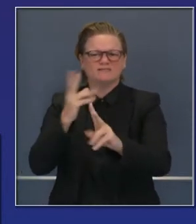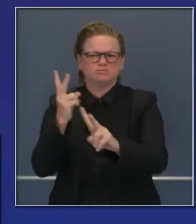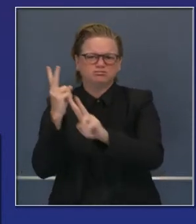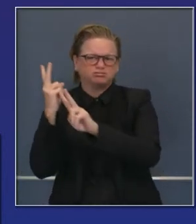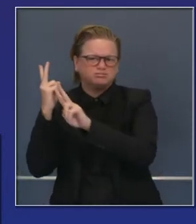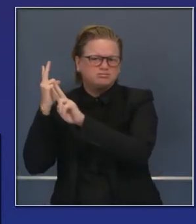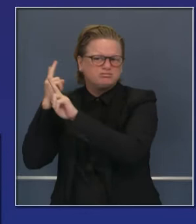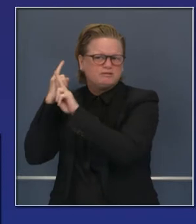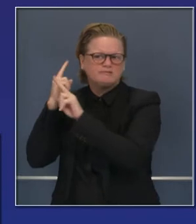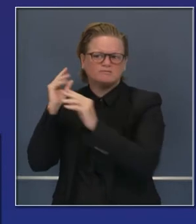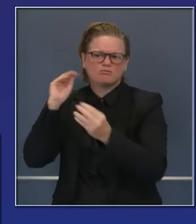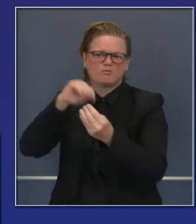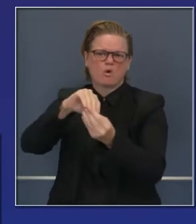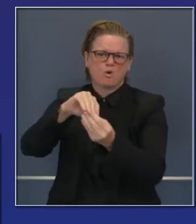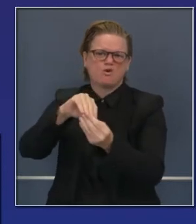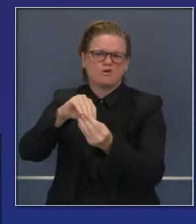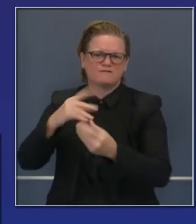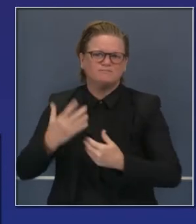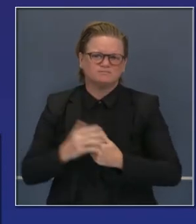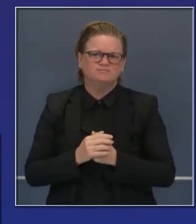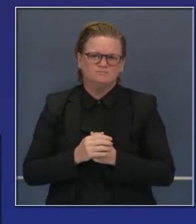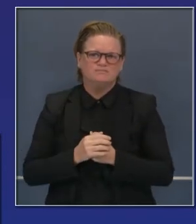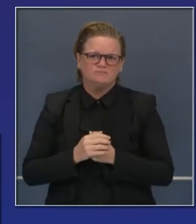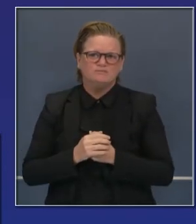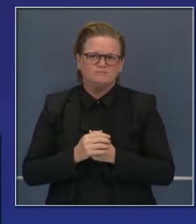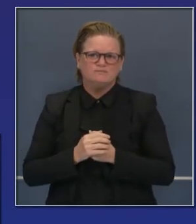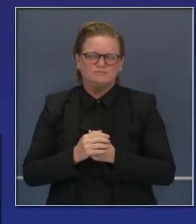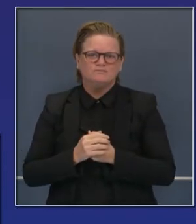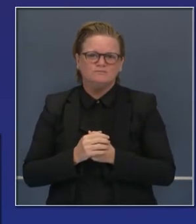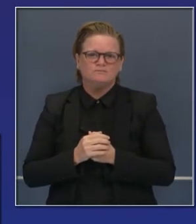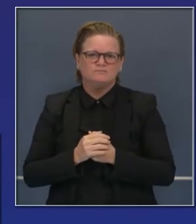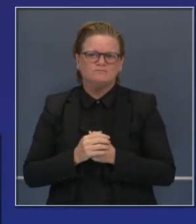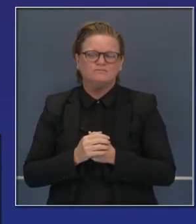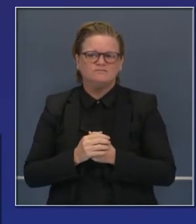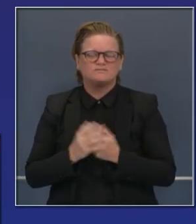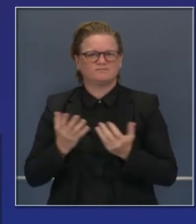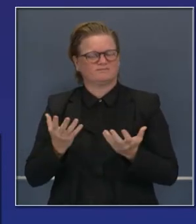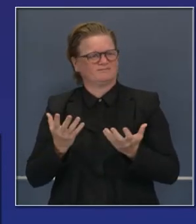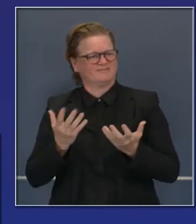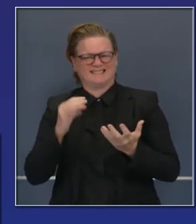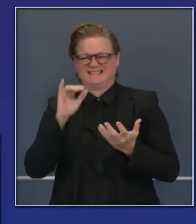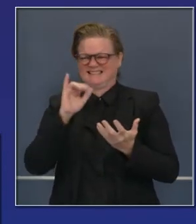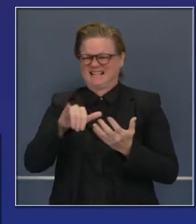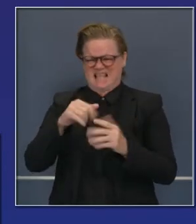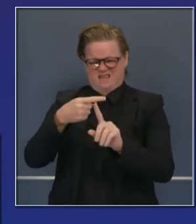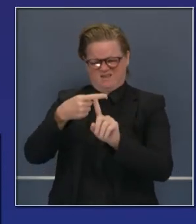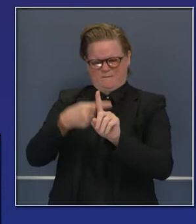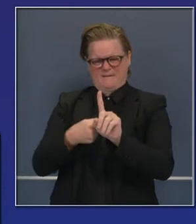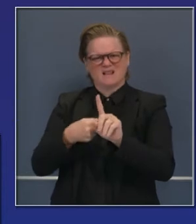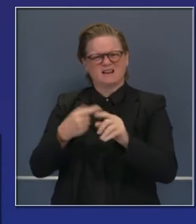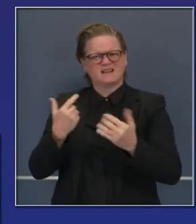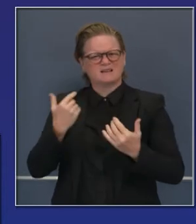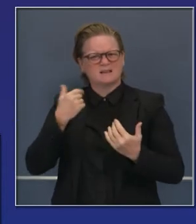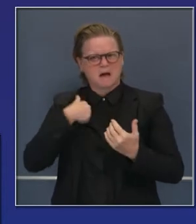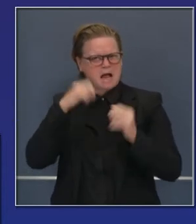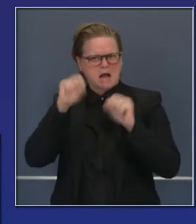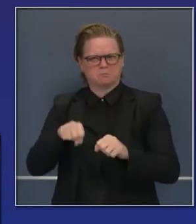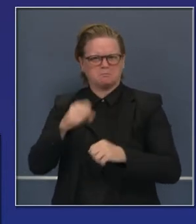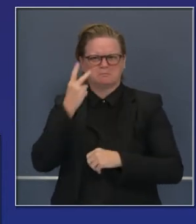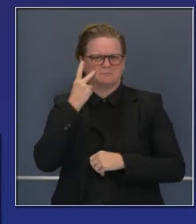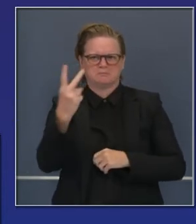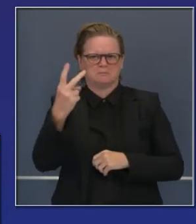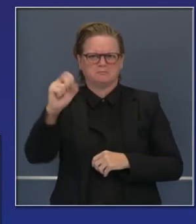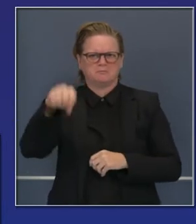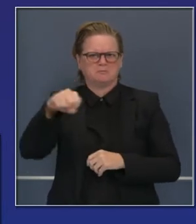Dos, tres veces mayor que la medición actual. En solo un mes veremos un